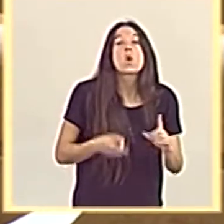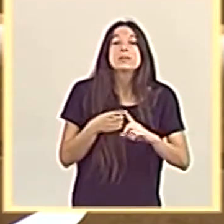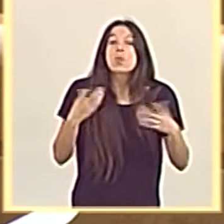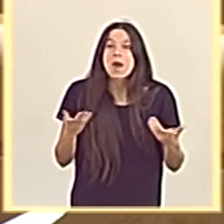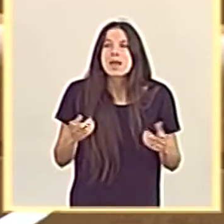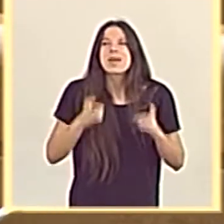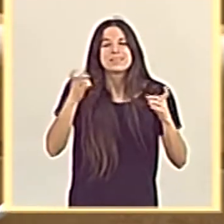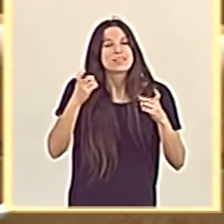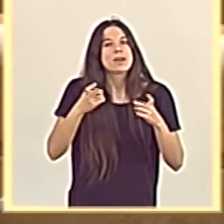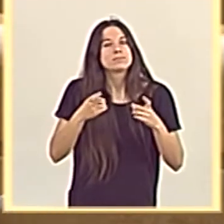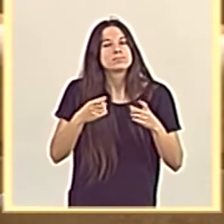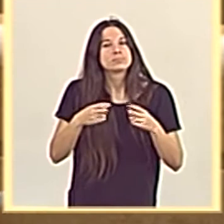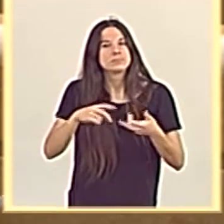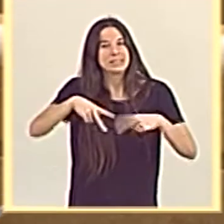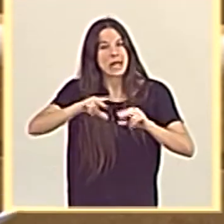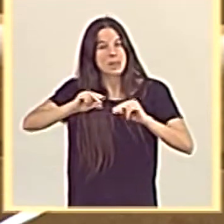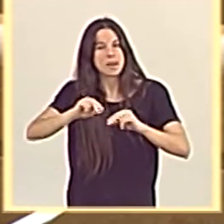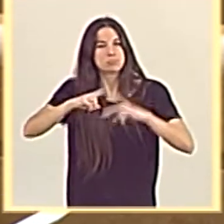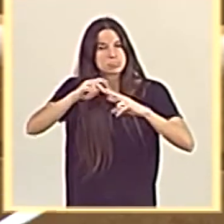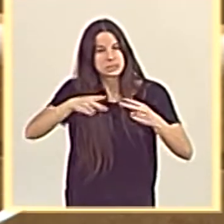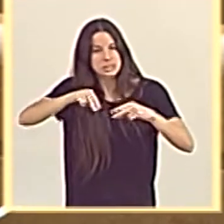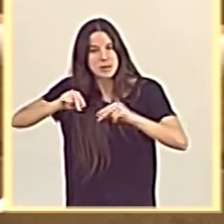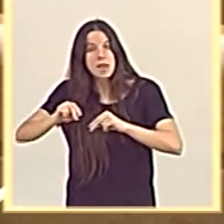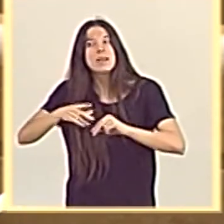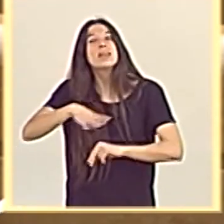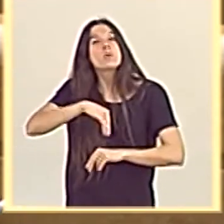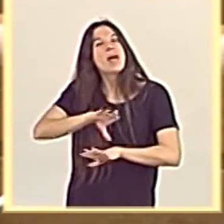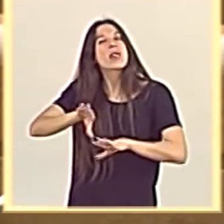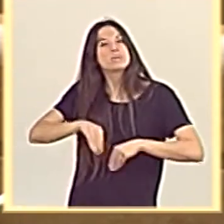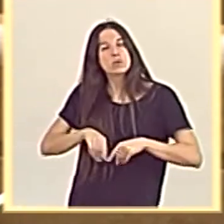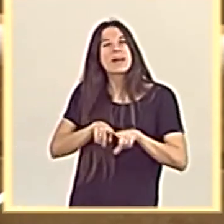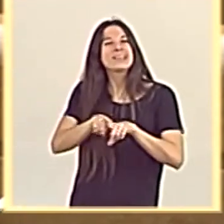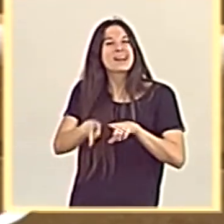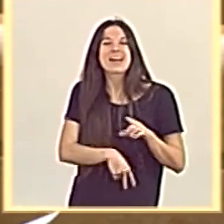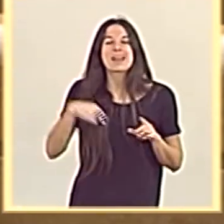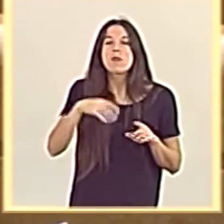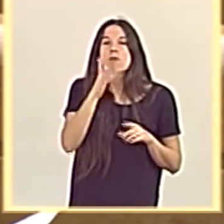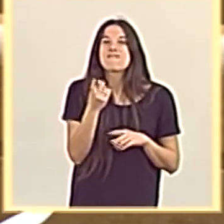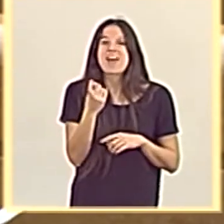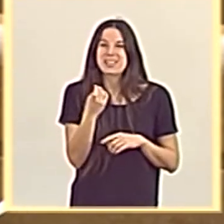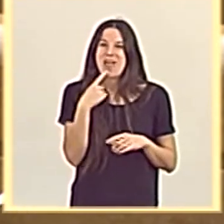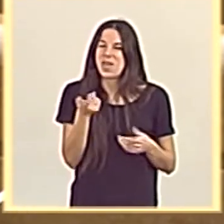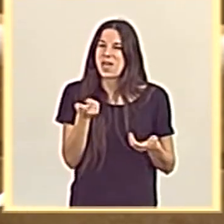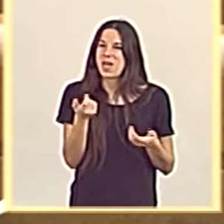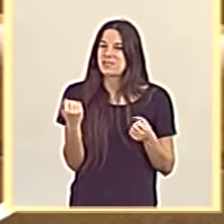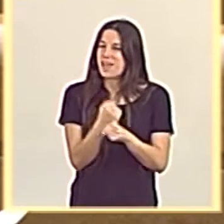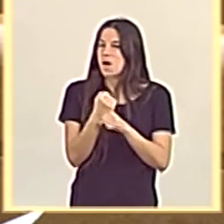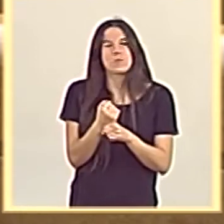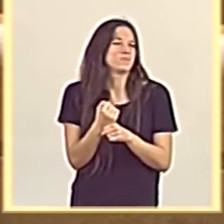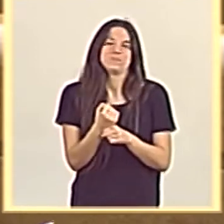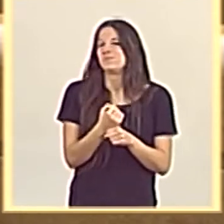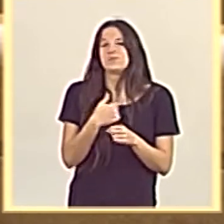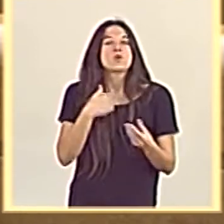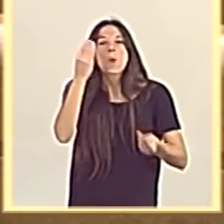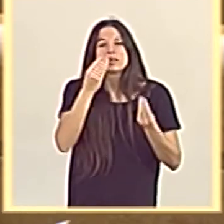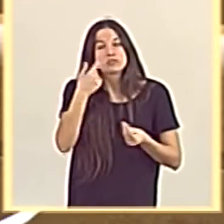aceptar una crítica generalizada sobre una falta de diligencia. Al contrario, cuando pienso que cuando llegamos en